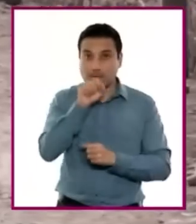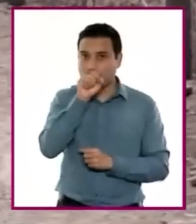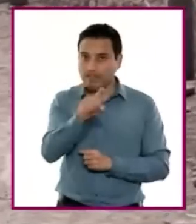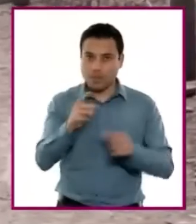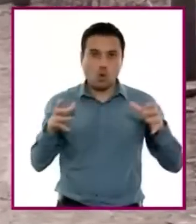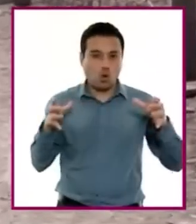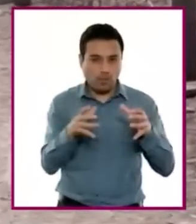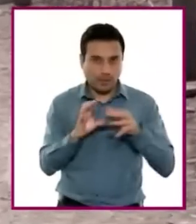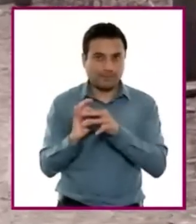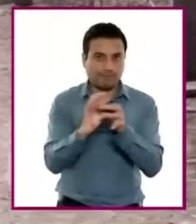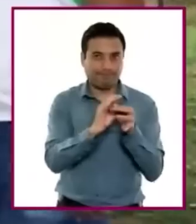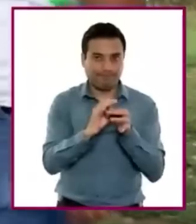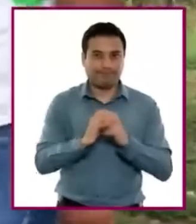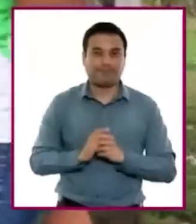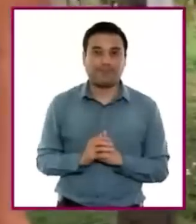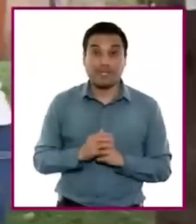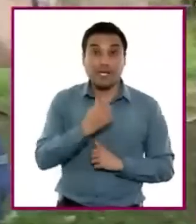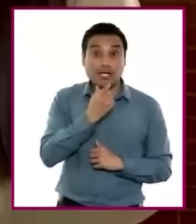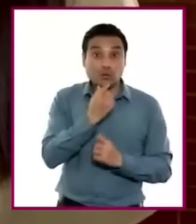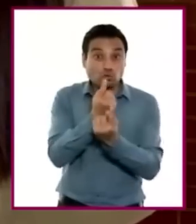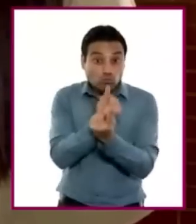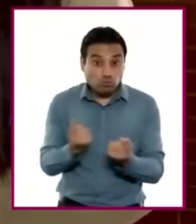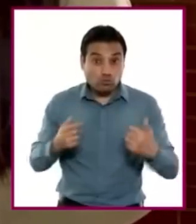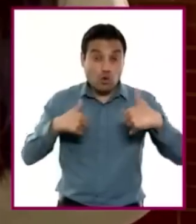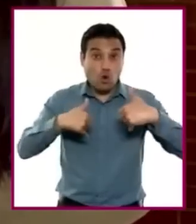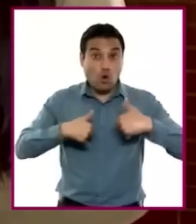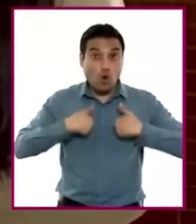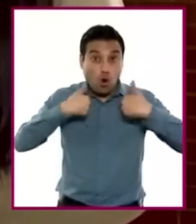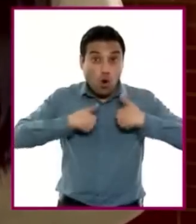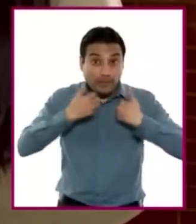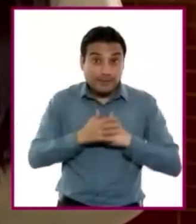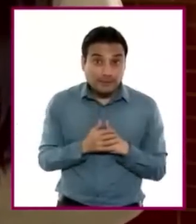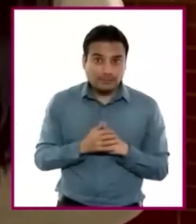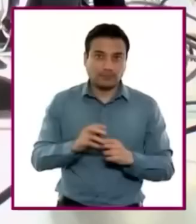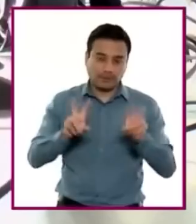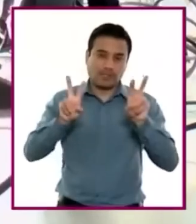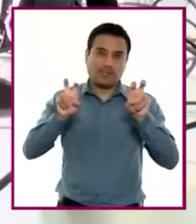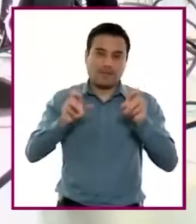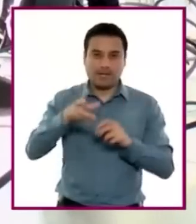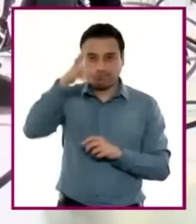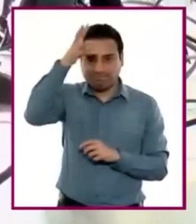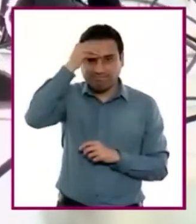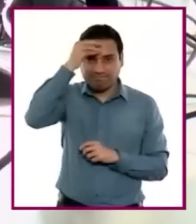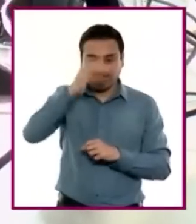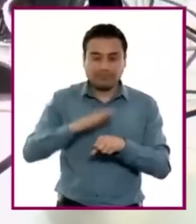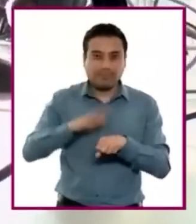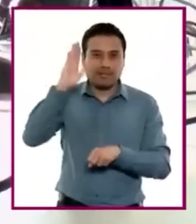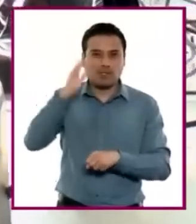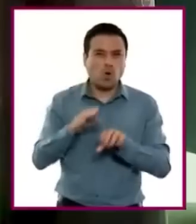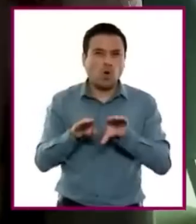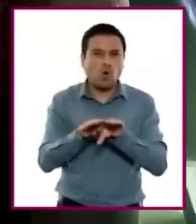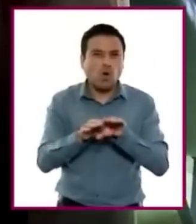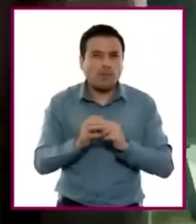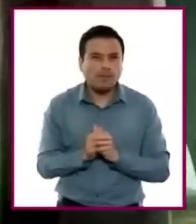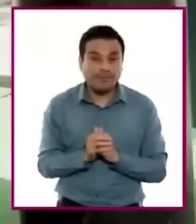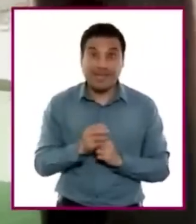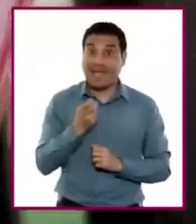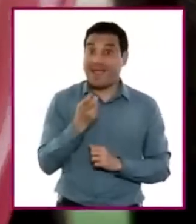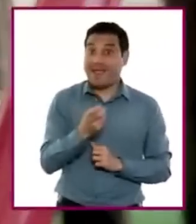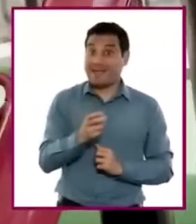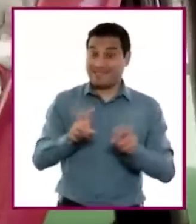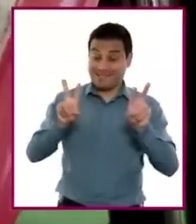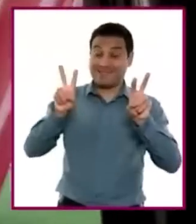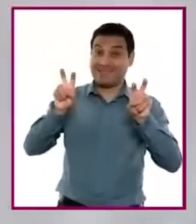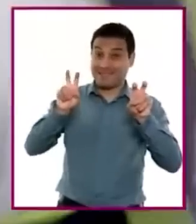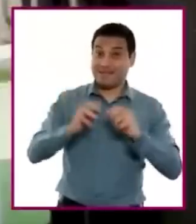Para que niñas, niños y adolescentes amplíen sus conocimientos y saberes, este campo formativo enfatiza el análisis de